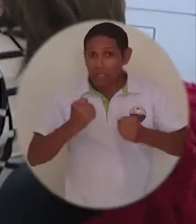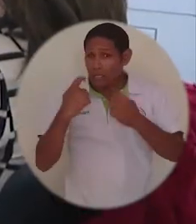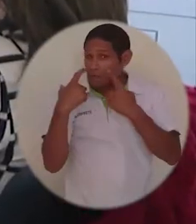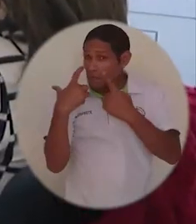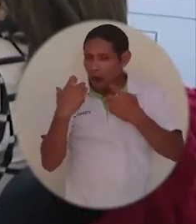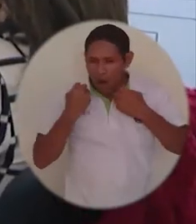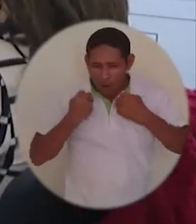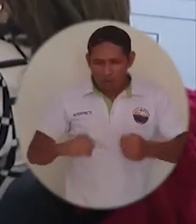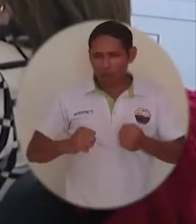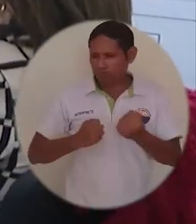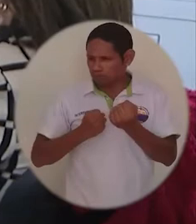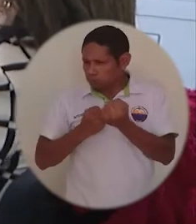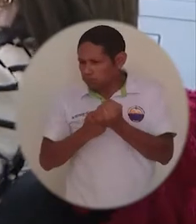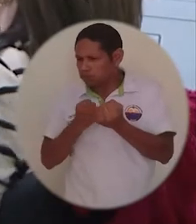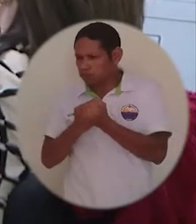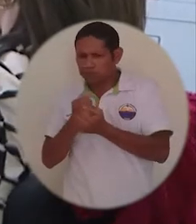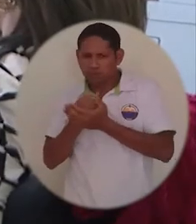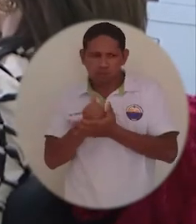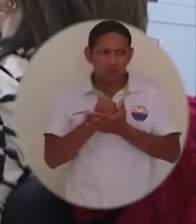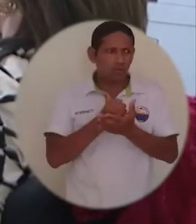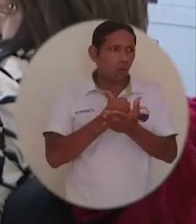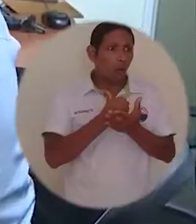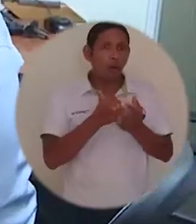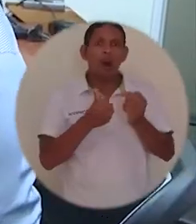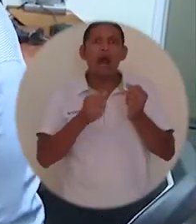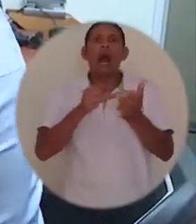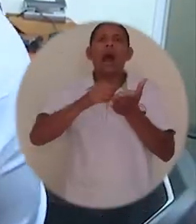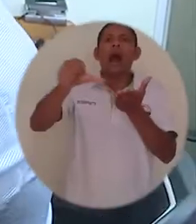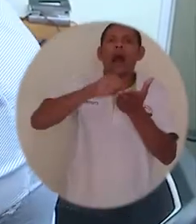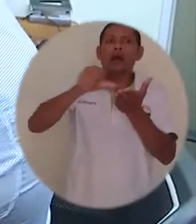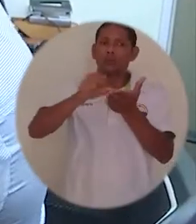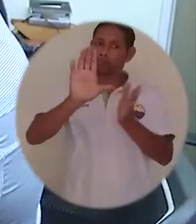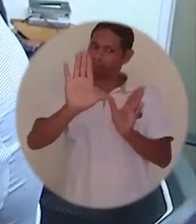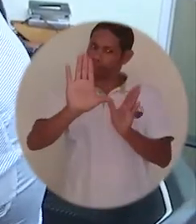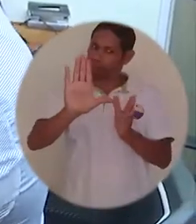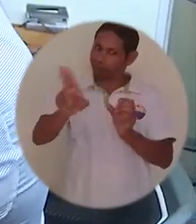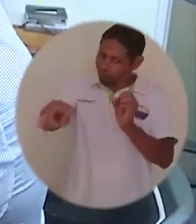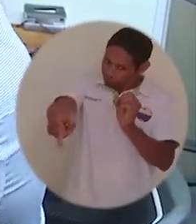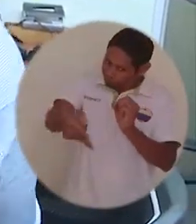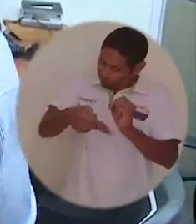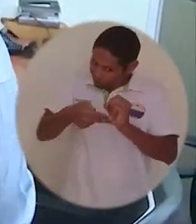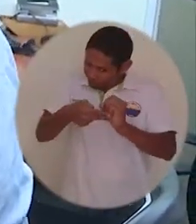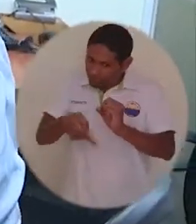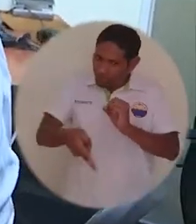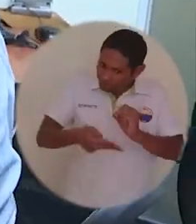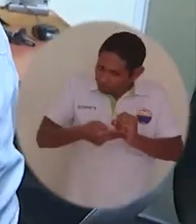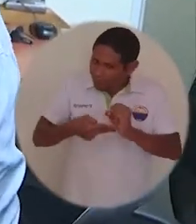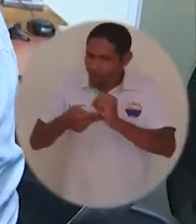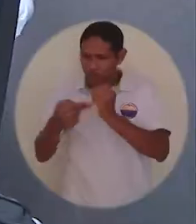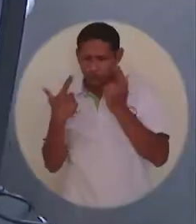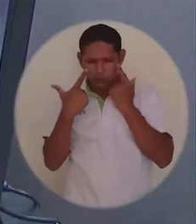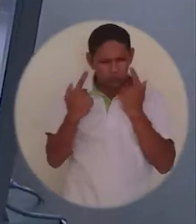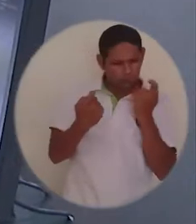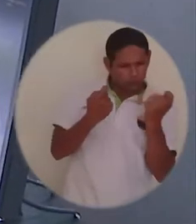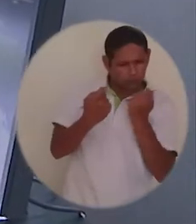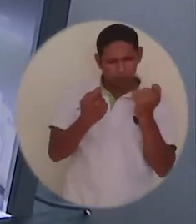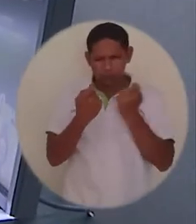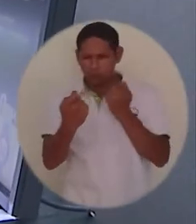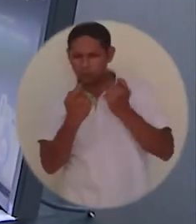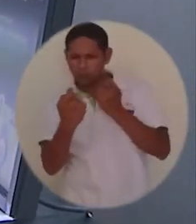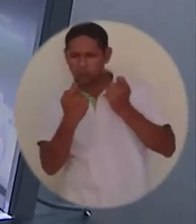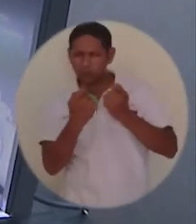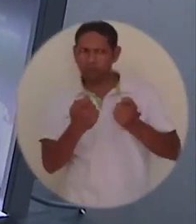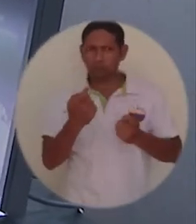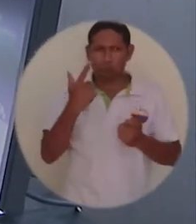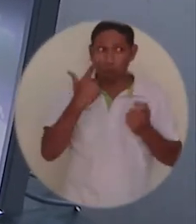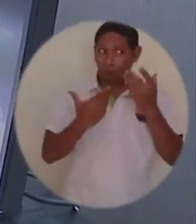hecho un esfuerzo enorme en lo relacionado con la parte económica en cuanto a inversiones y reducción de gastos de funcionamiento. Esto le ha